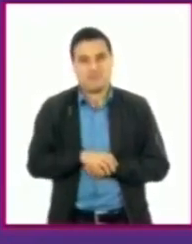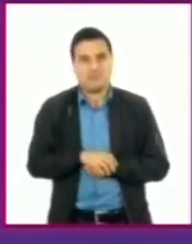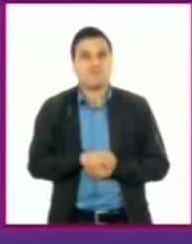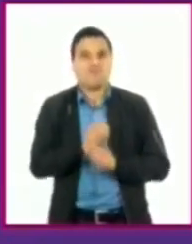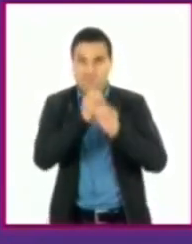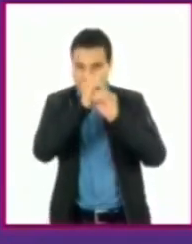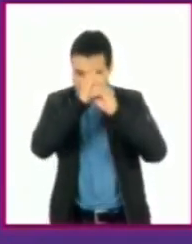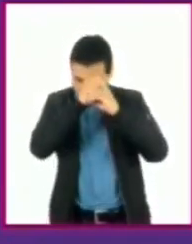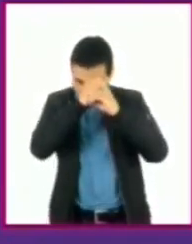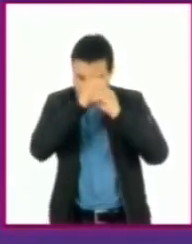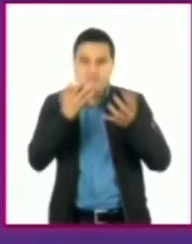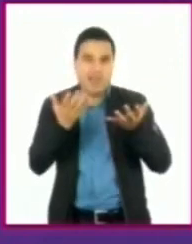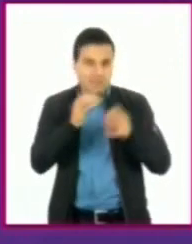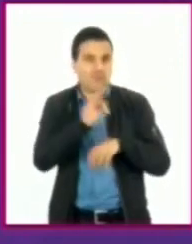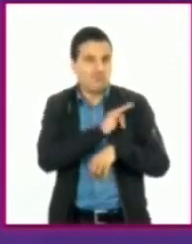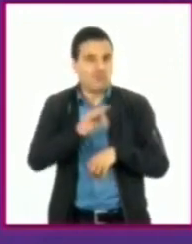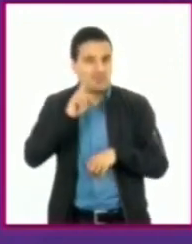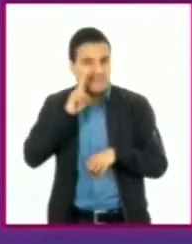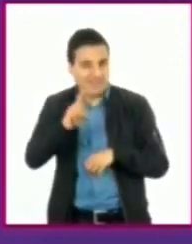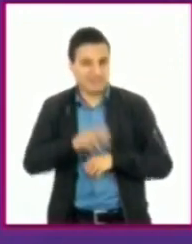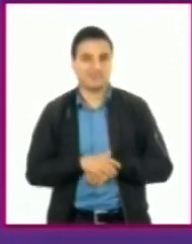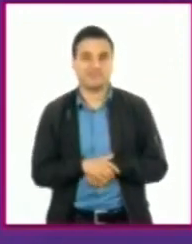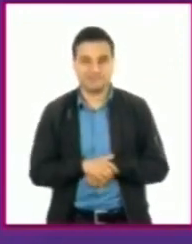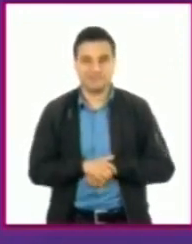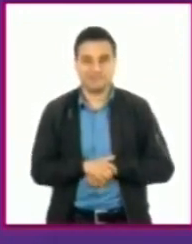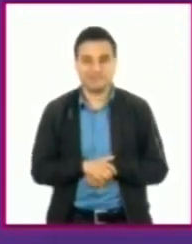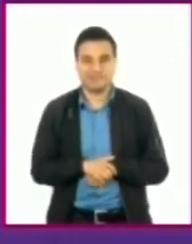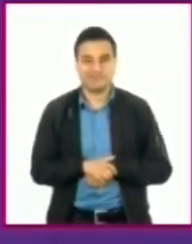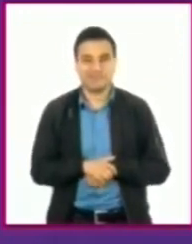microscopio, principalmente electrónico.